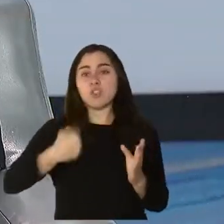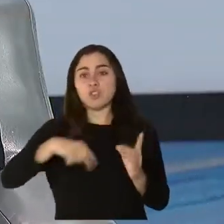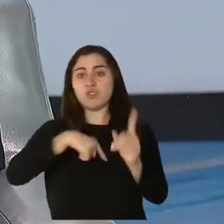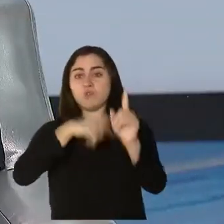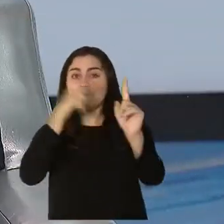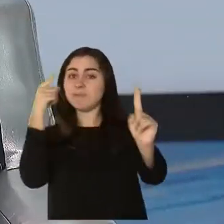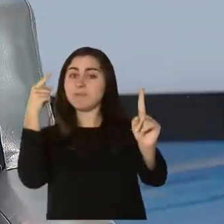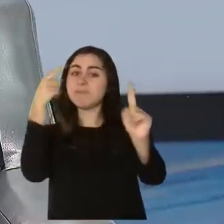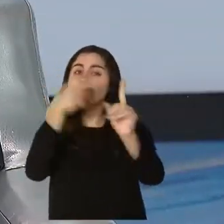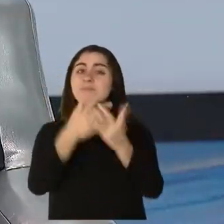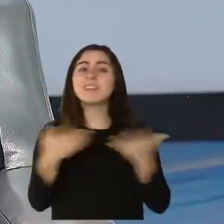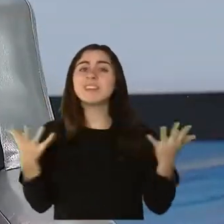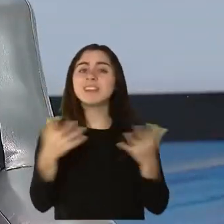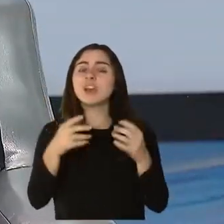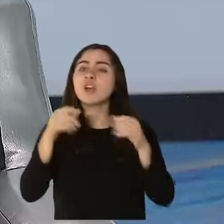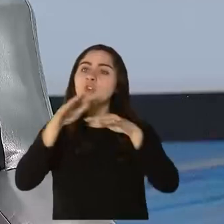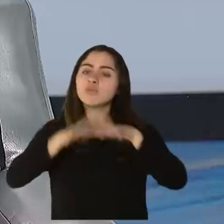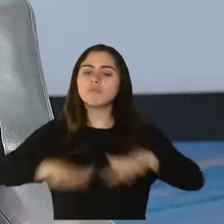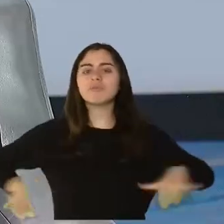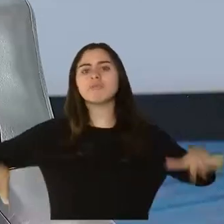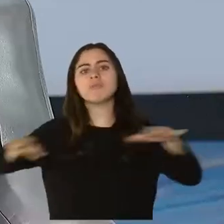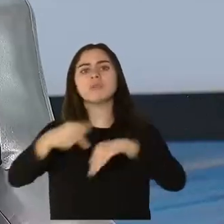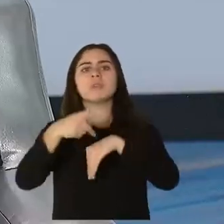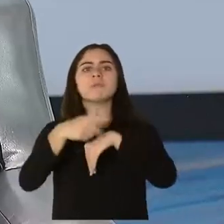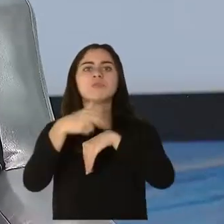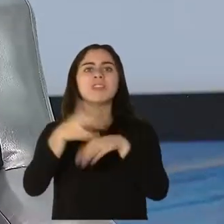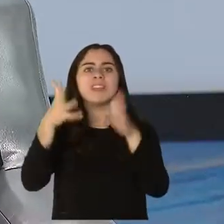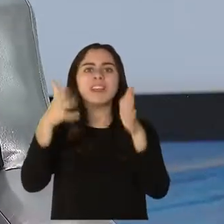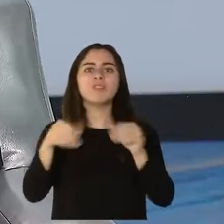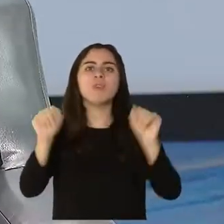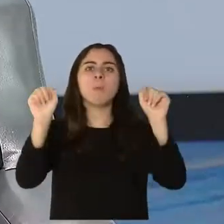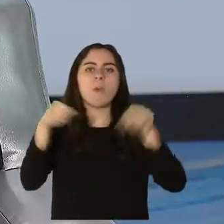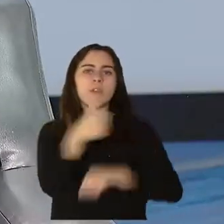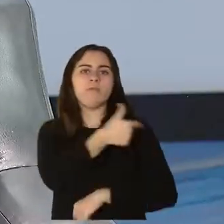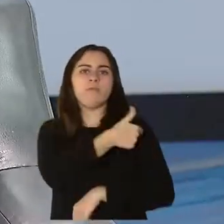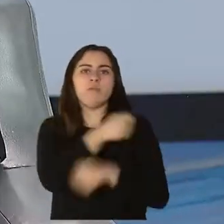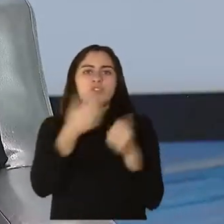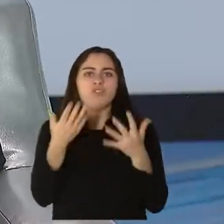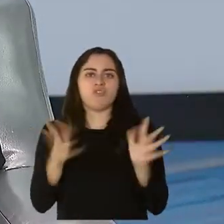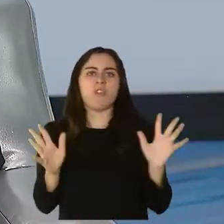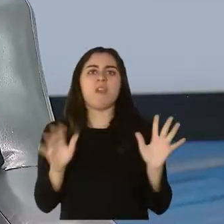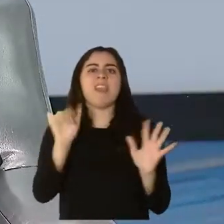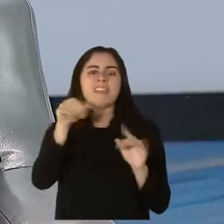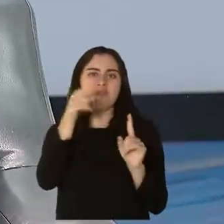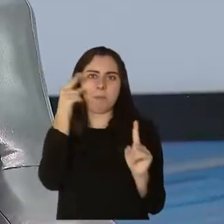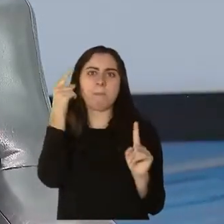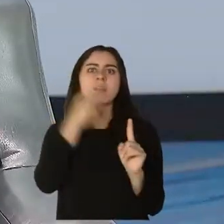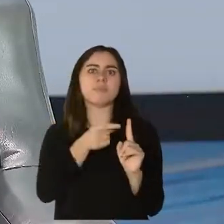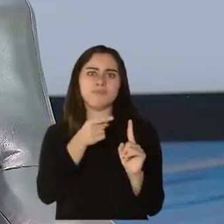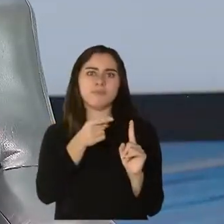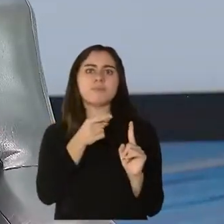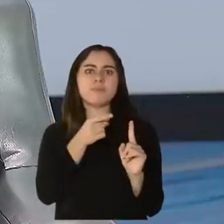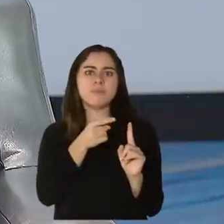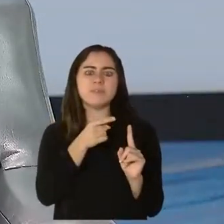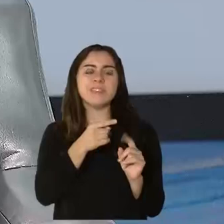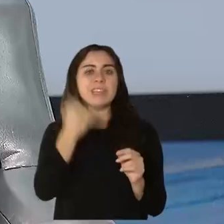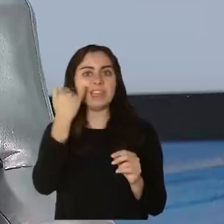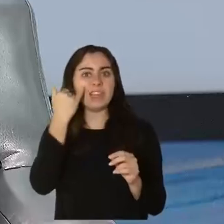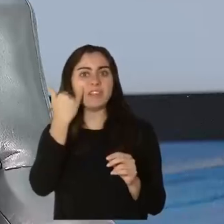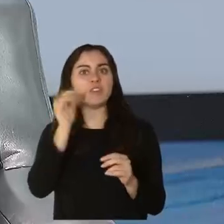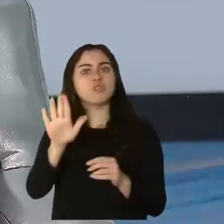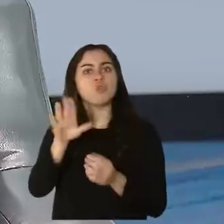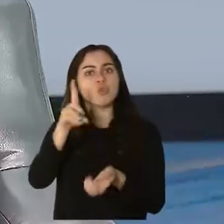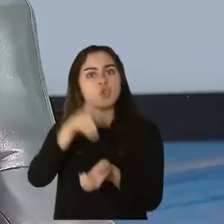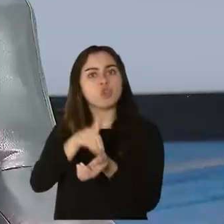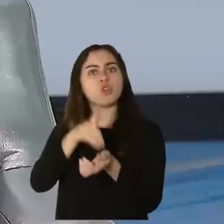puertorriqueños nos vacunemos contra COVID-19. Todos aquellos puertorriqueños para los cuales haya una autorización por